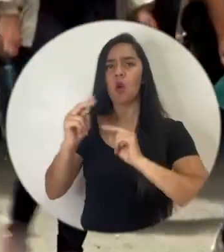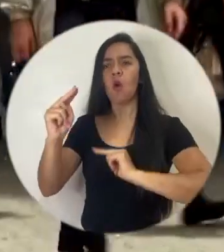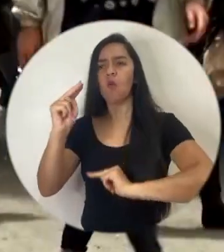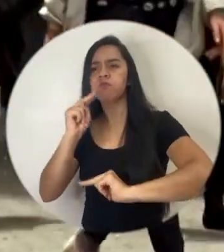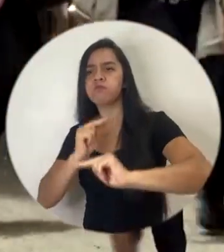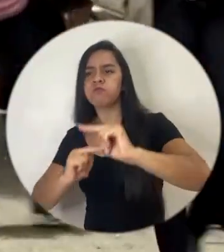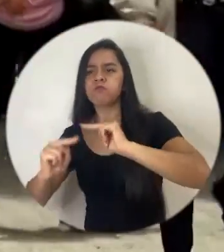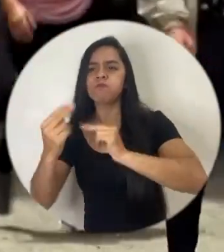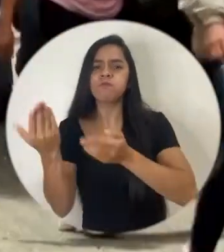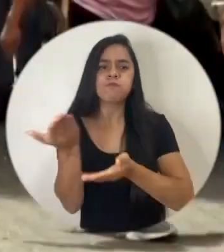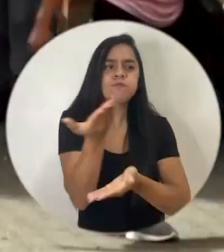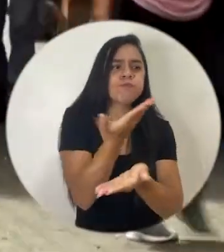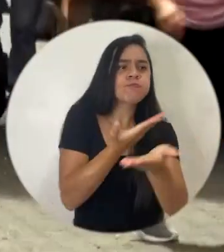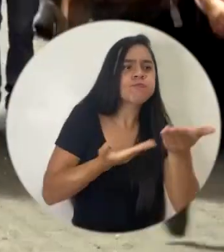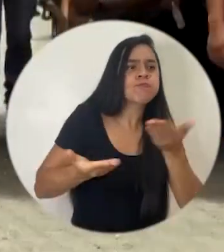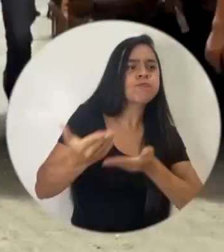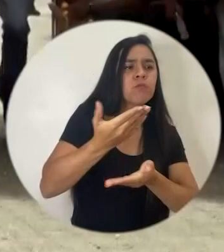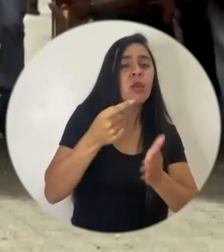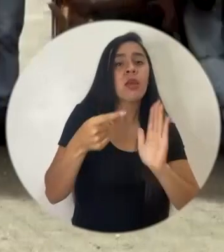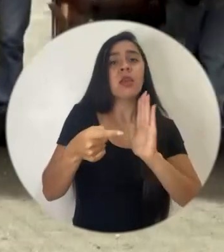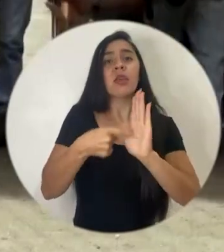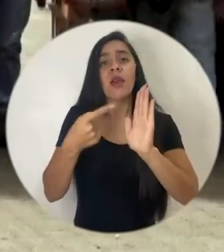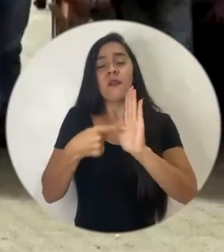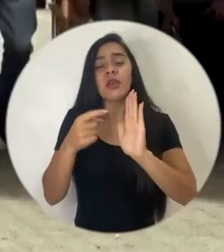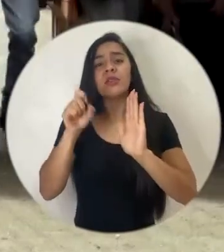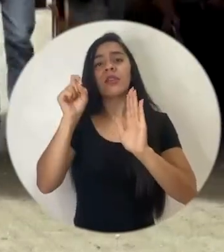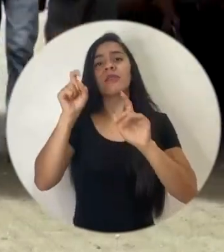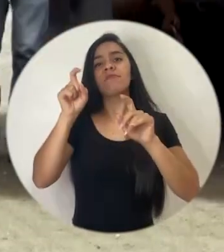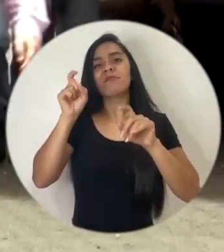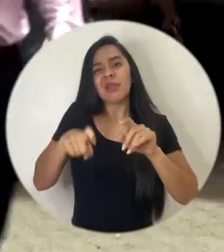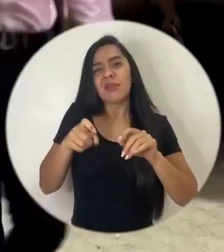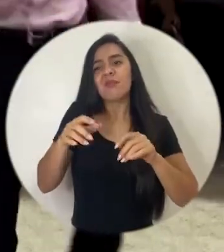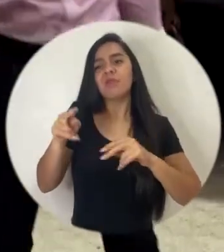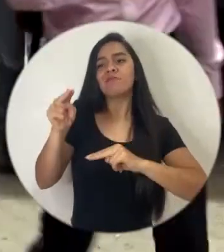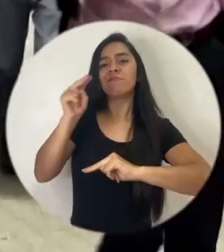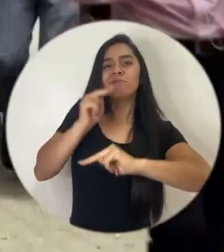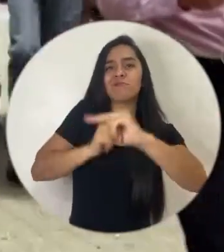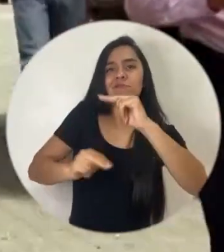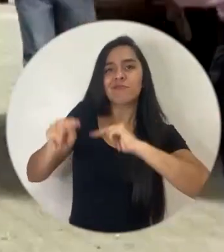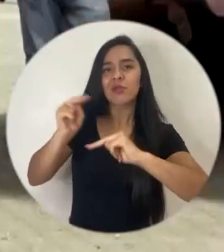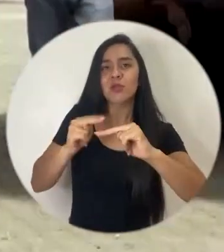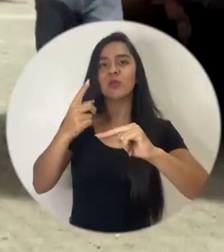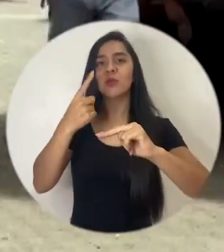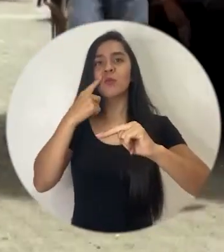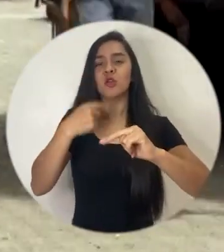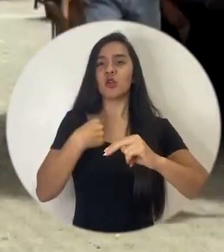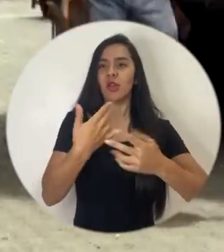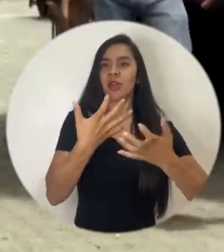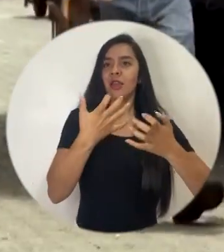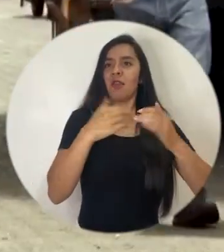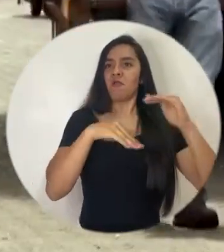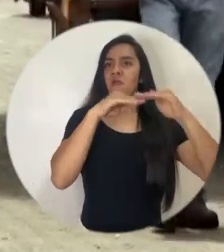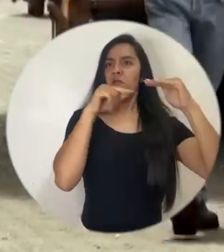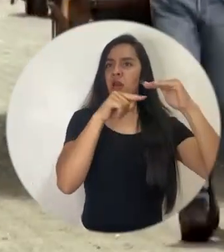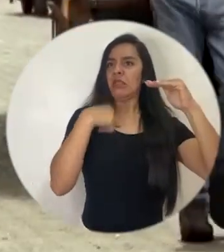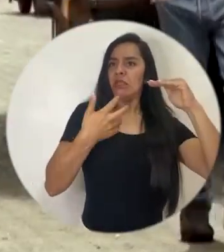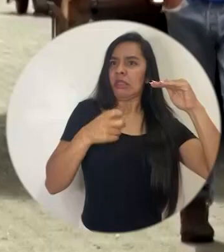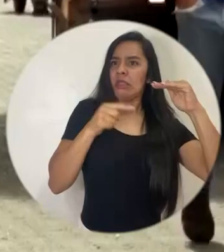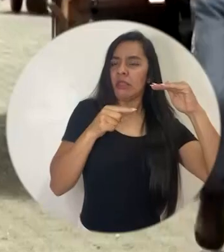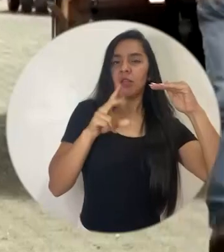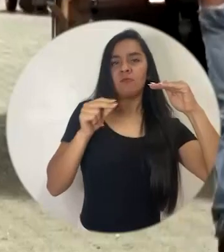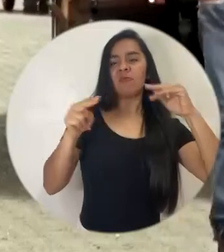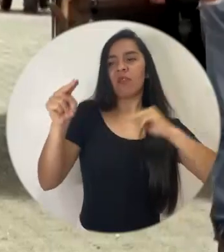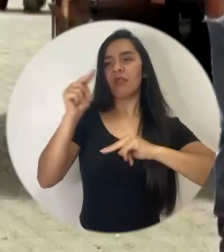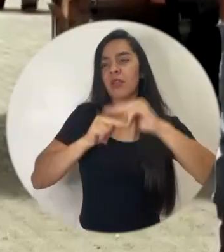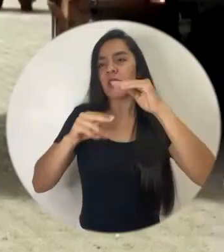diálogo, de negociación, y a veces hay que se estira elástico un poquito hasta lograr un acuerdo.